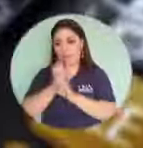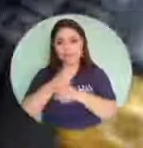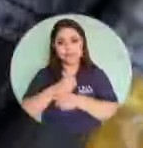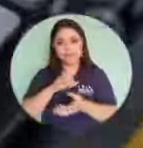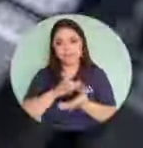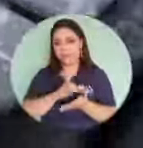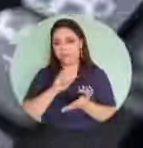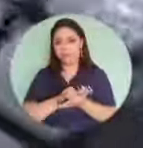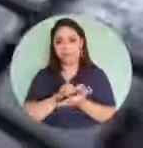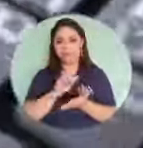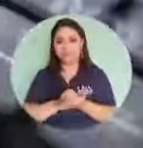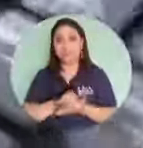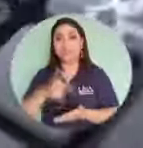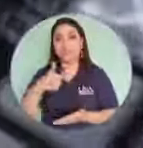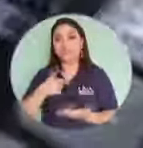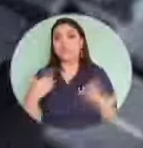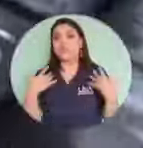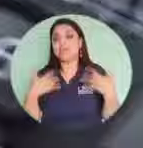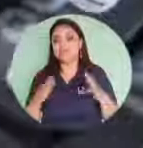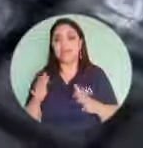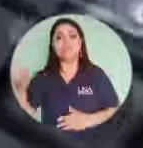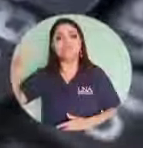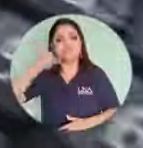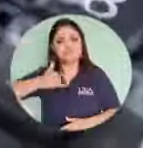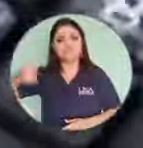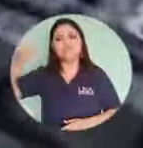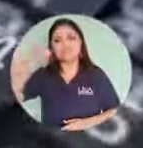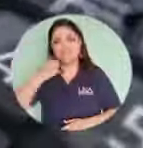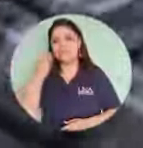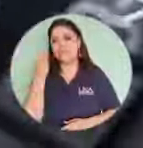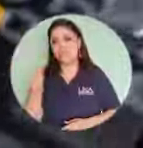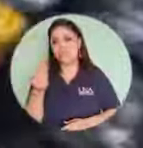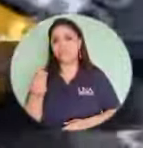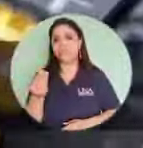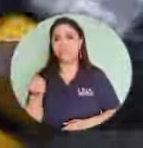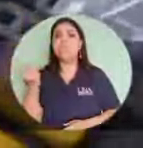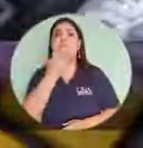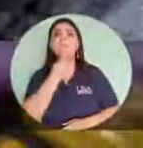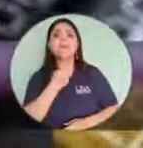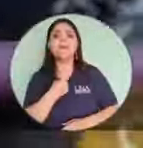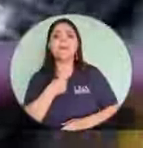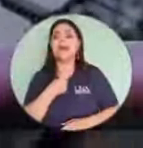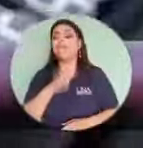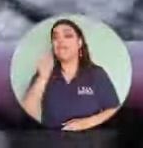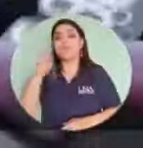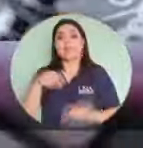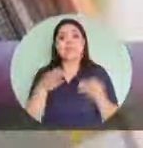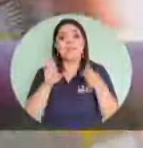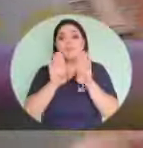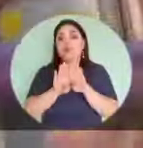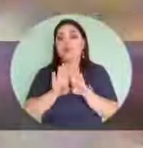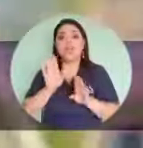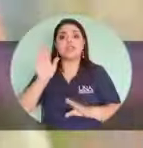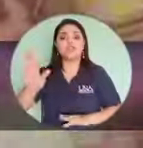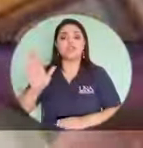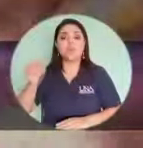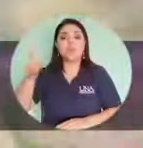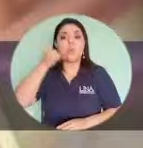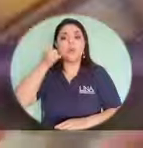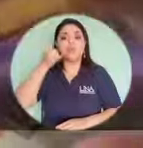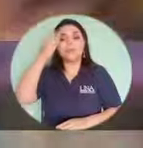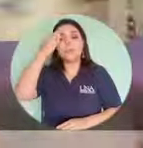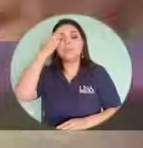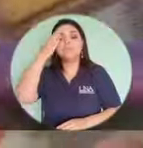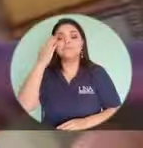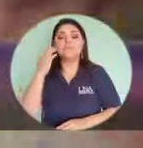¿Qué es lo...? Para uno que ha recibido este tipo de llamadas, ¿qué es lo que le dicen? Mira, es que tenemos que bloquear la cuenta porque en este momento quieren